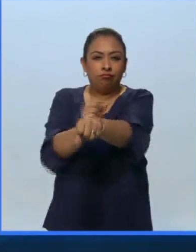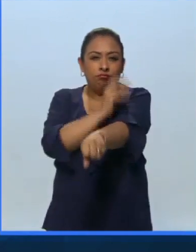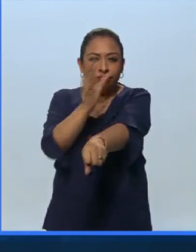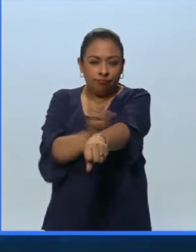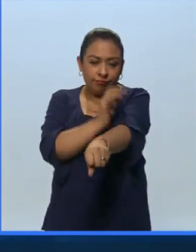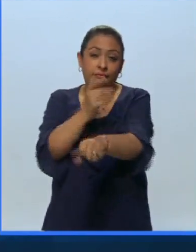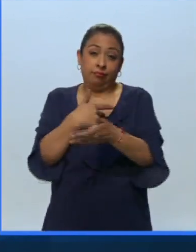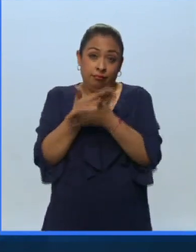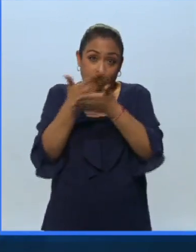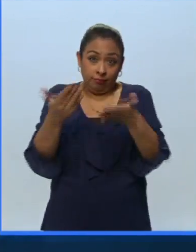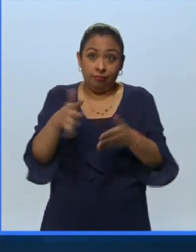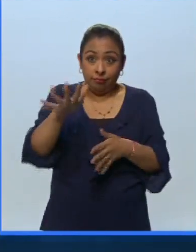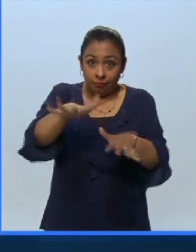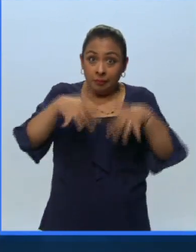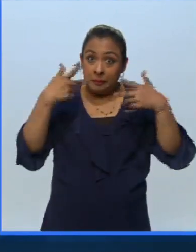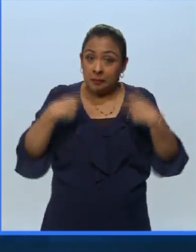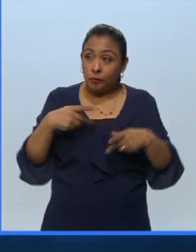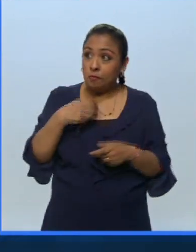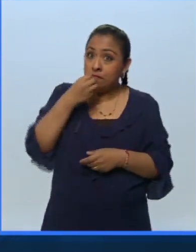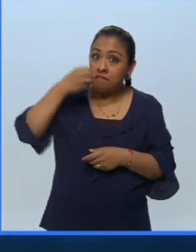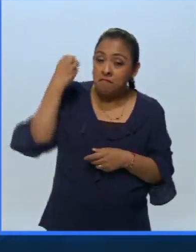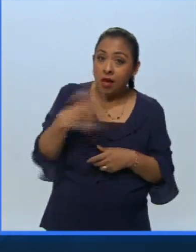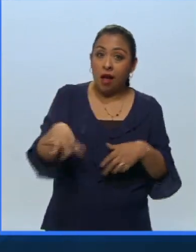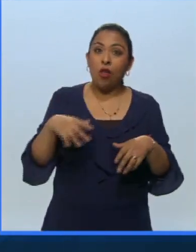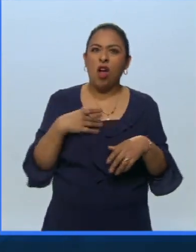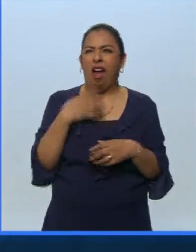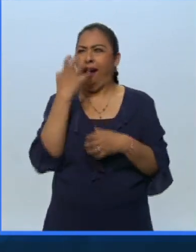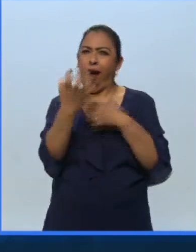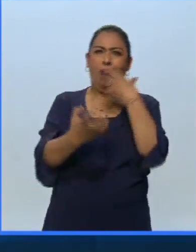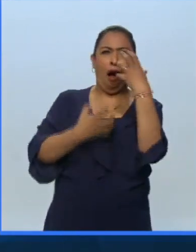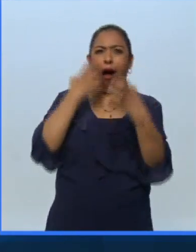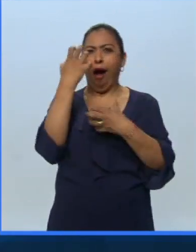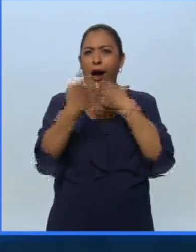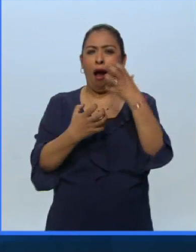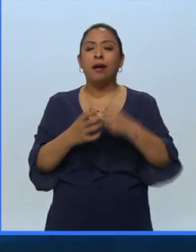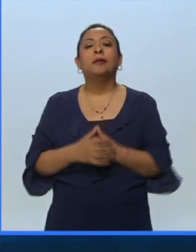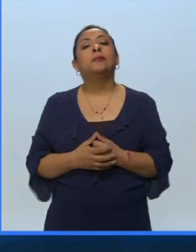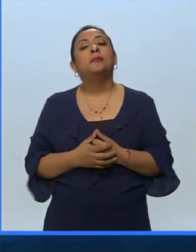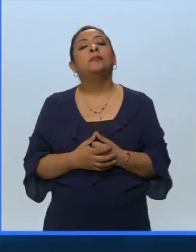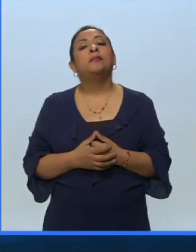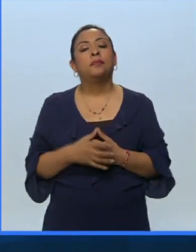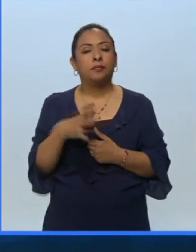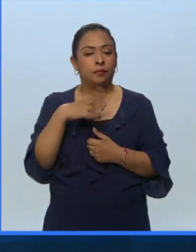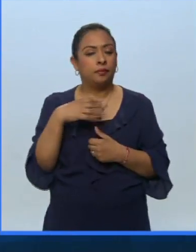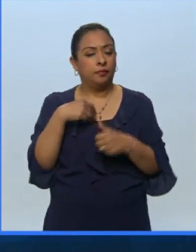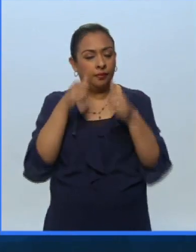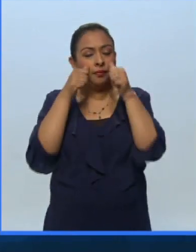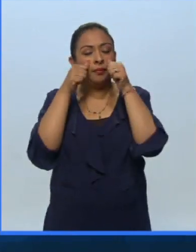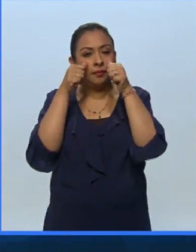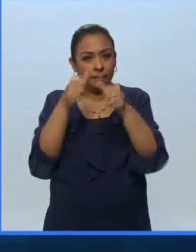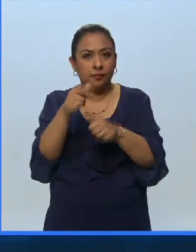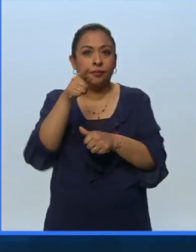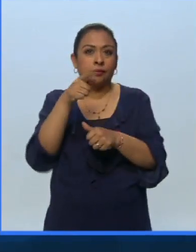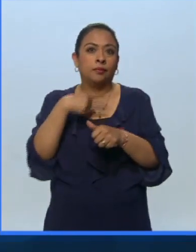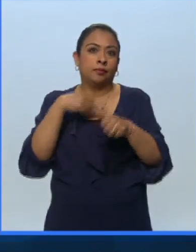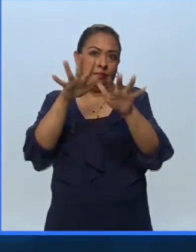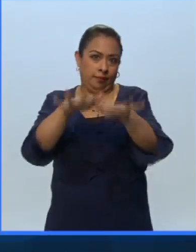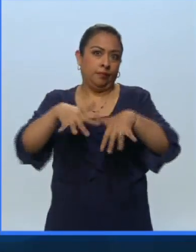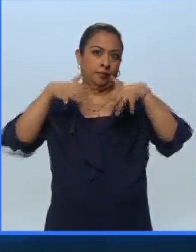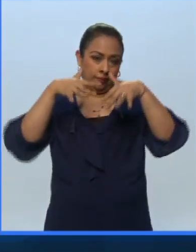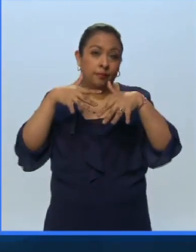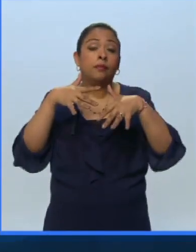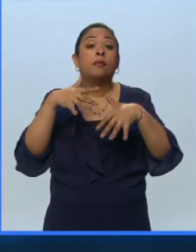Y ahora el público está increíble, están bien, pero prendidísimos. Pues vamos a estar muy al pendiente de este espectáculo